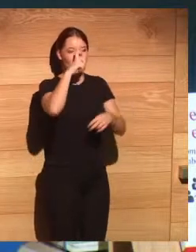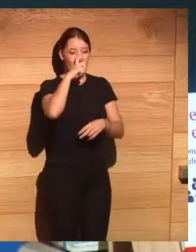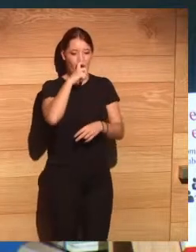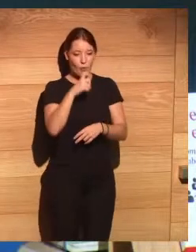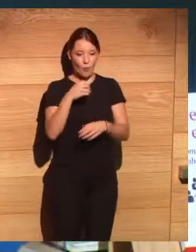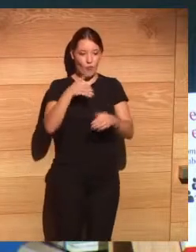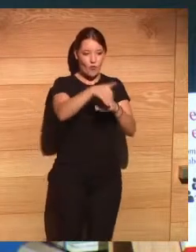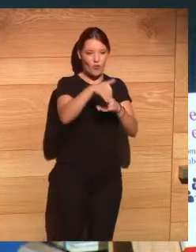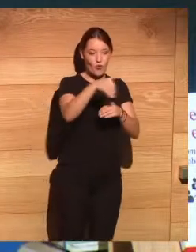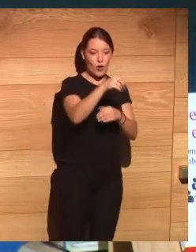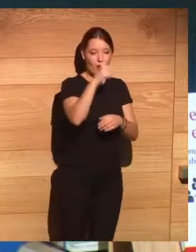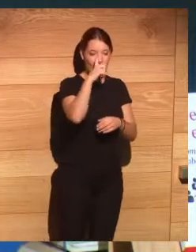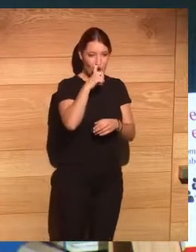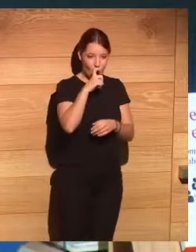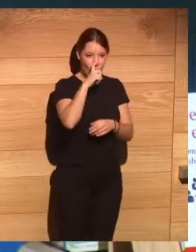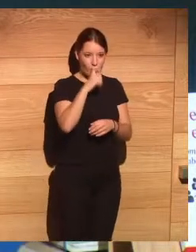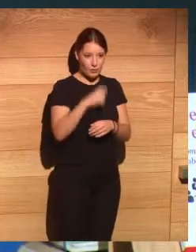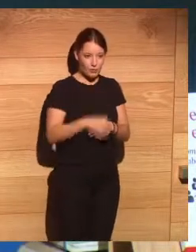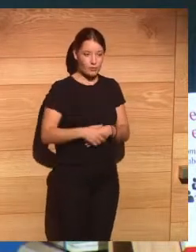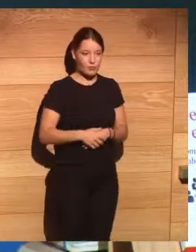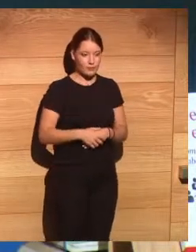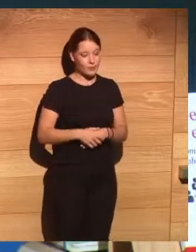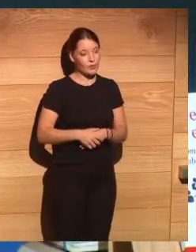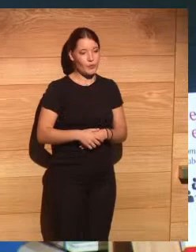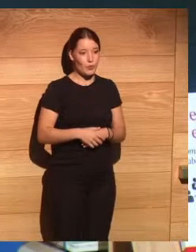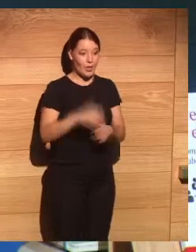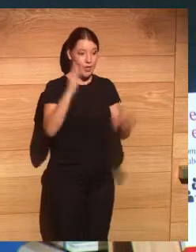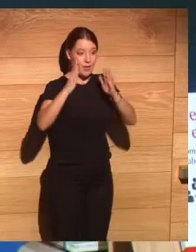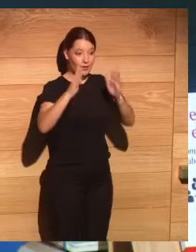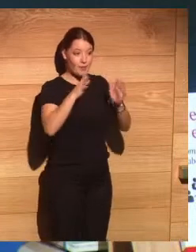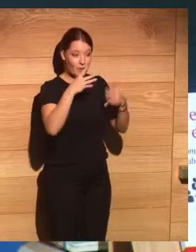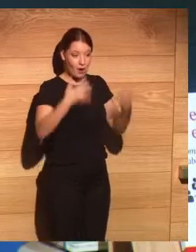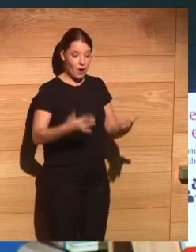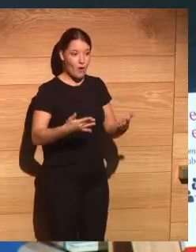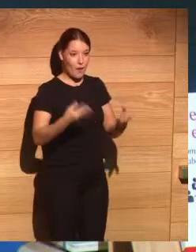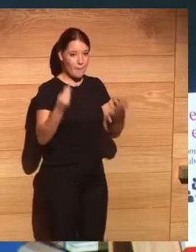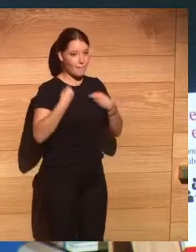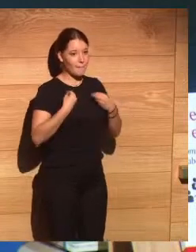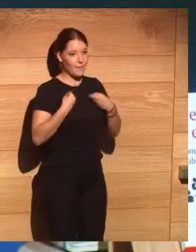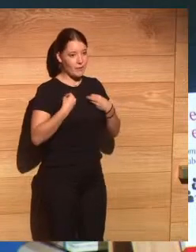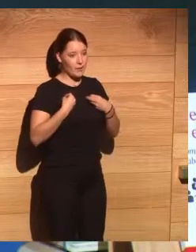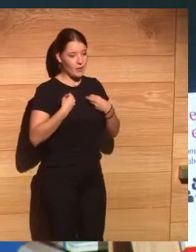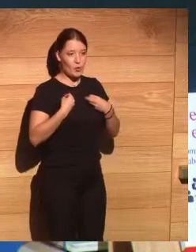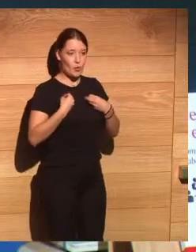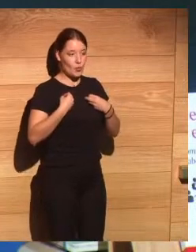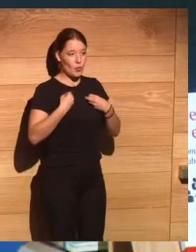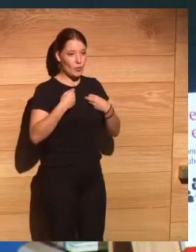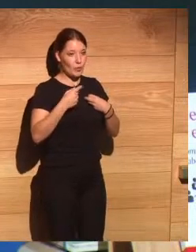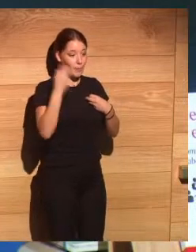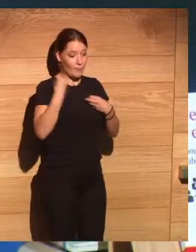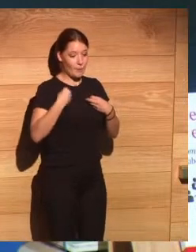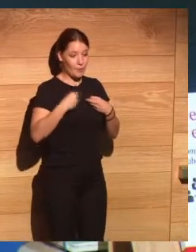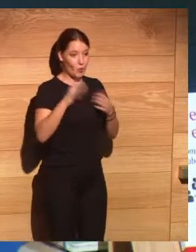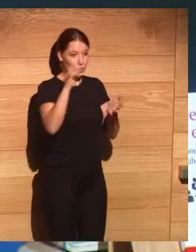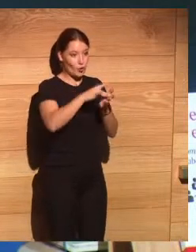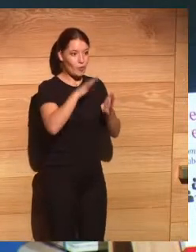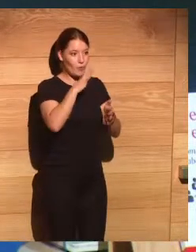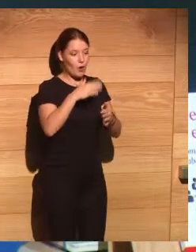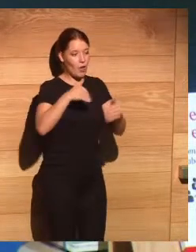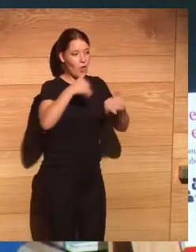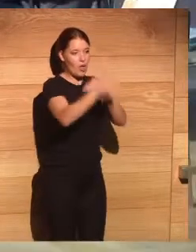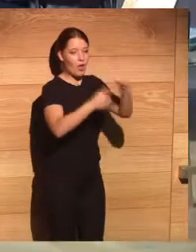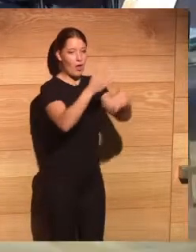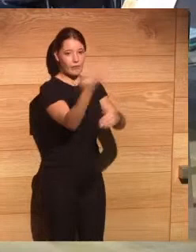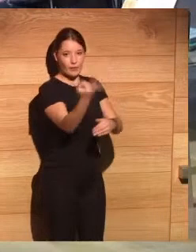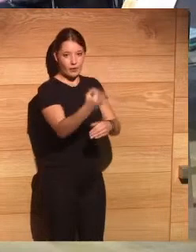futuro recuerdo adecuado de esta etapa que estamos viviendo en este momento para poder evolucionar en un futuro muchas